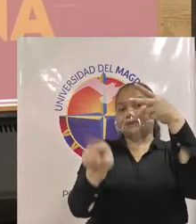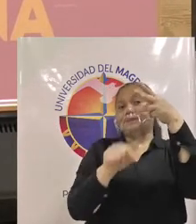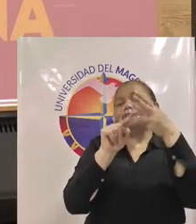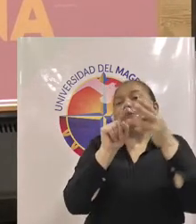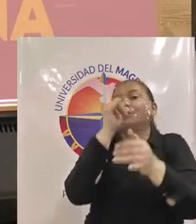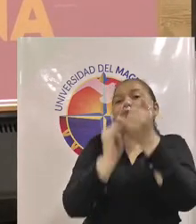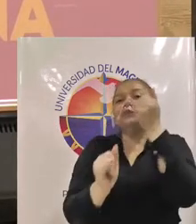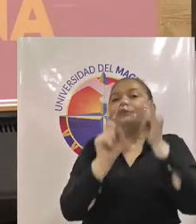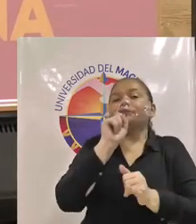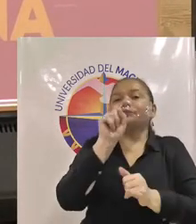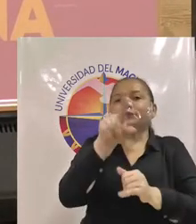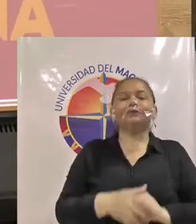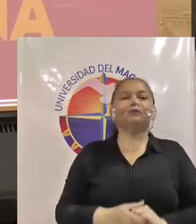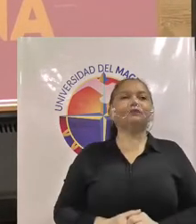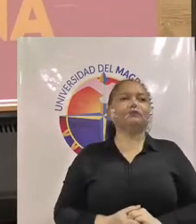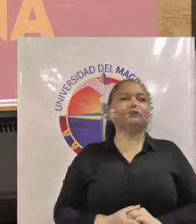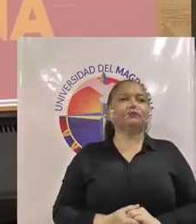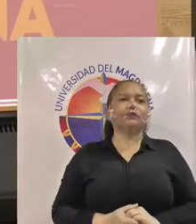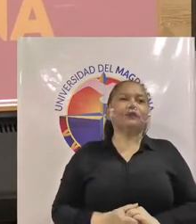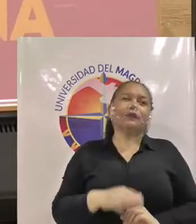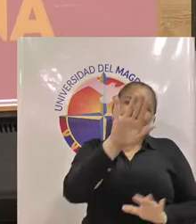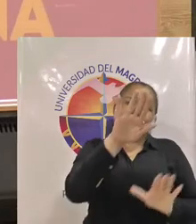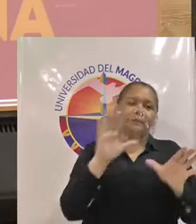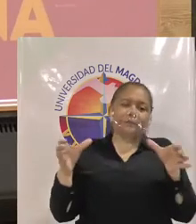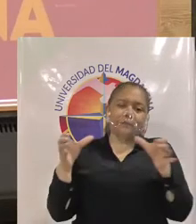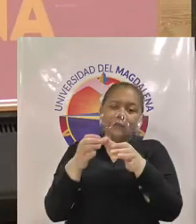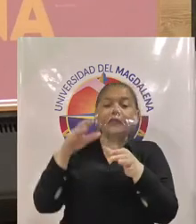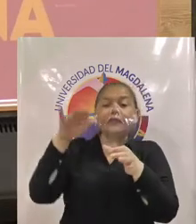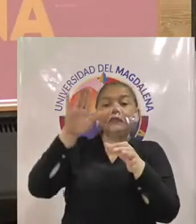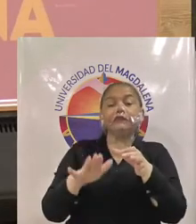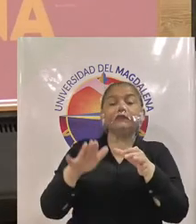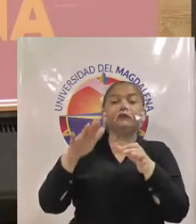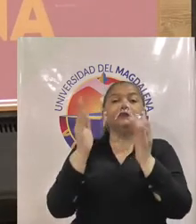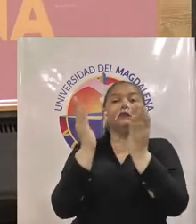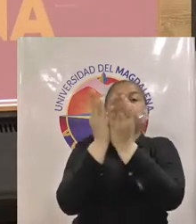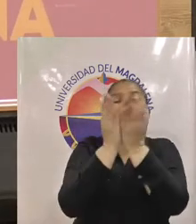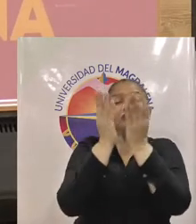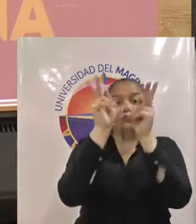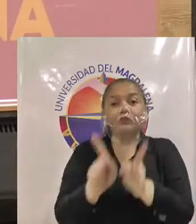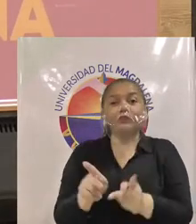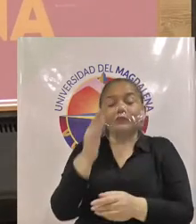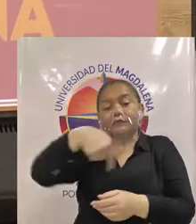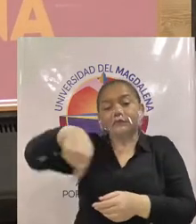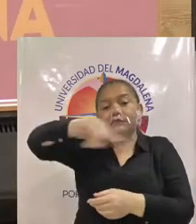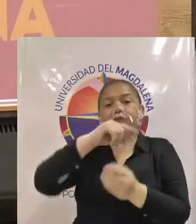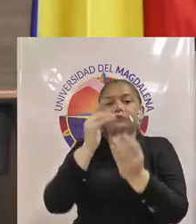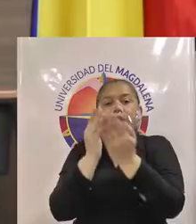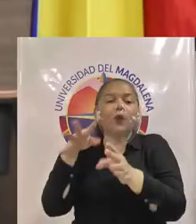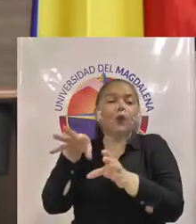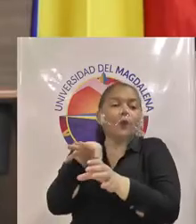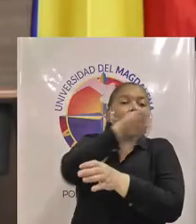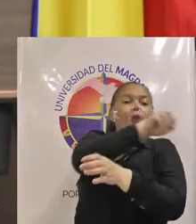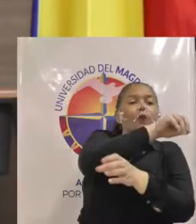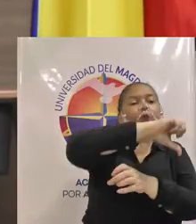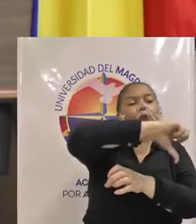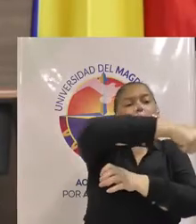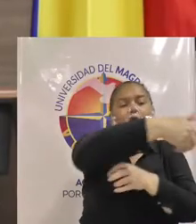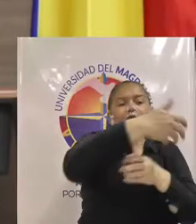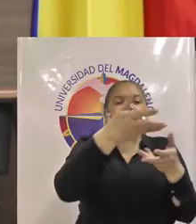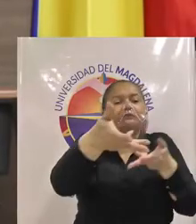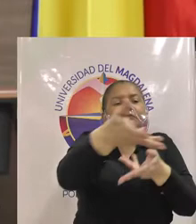¿qué tipos de eventos extraacadémicos pueden realizarse para generar espacios comunicacionales entre